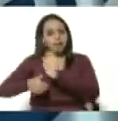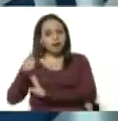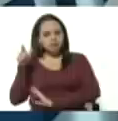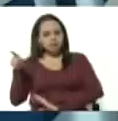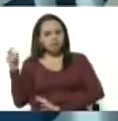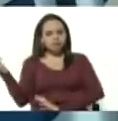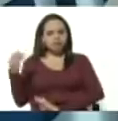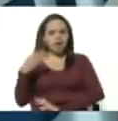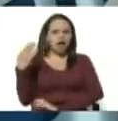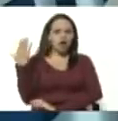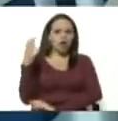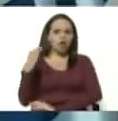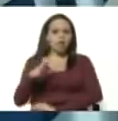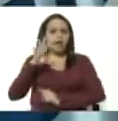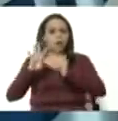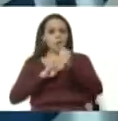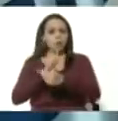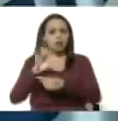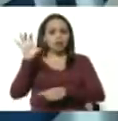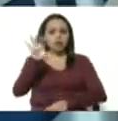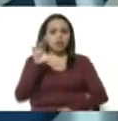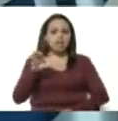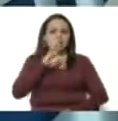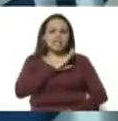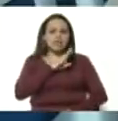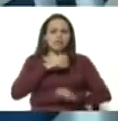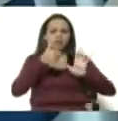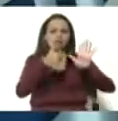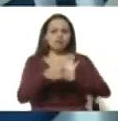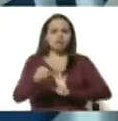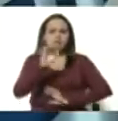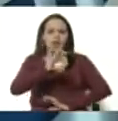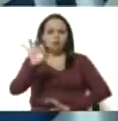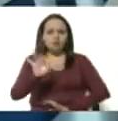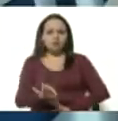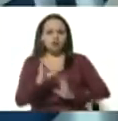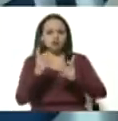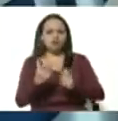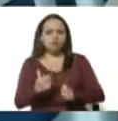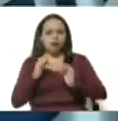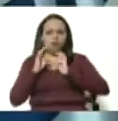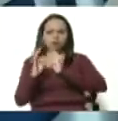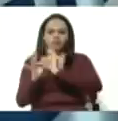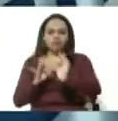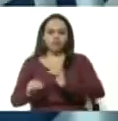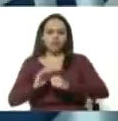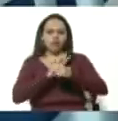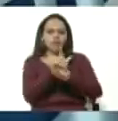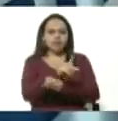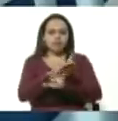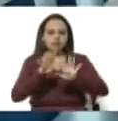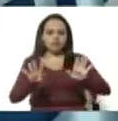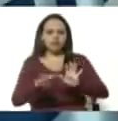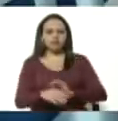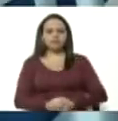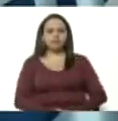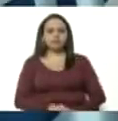solamente en cuatro estados tengamos el 60% de los contagiados de COVID-19